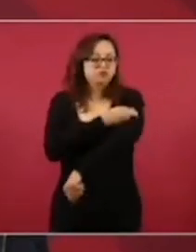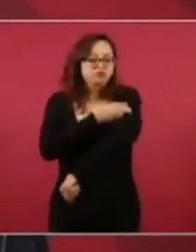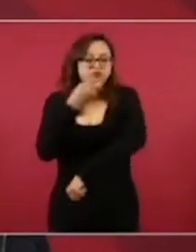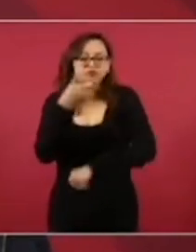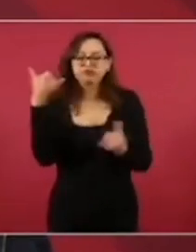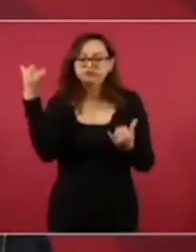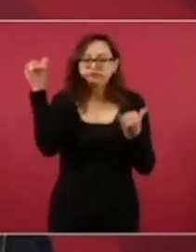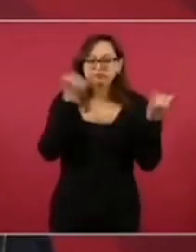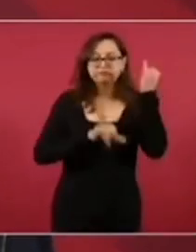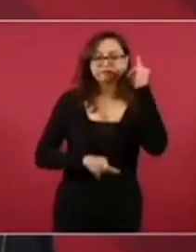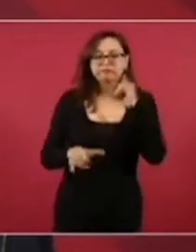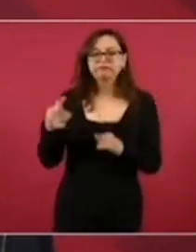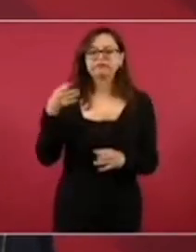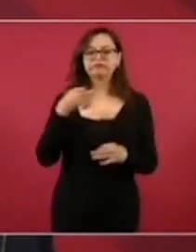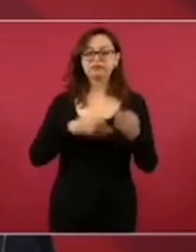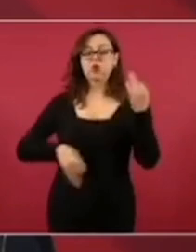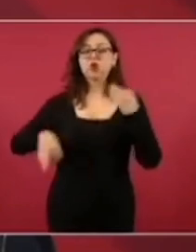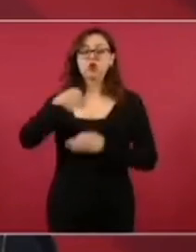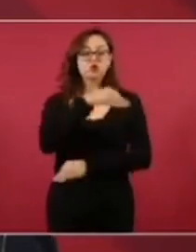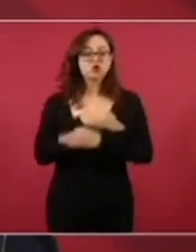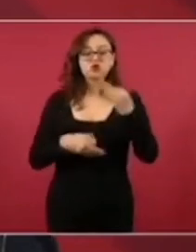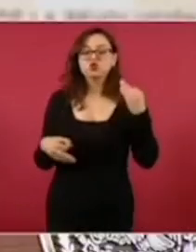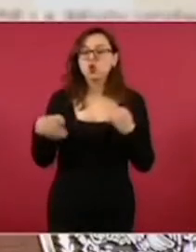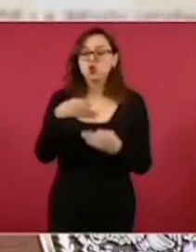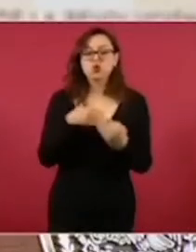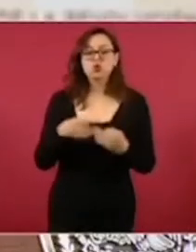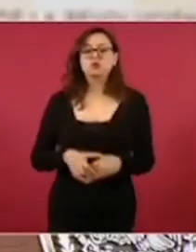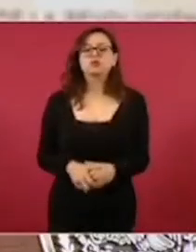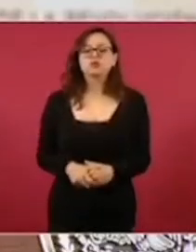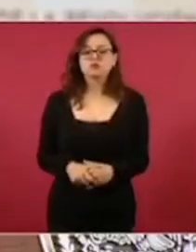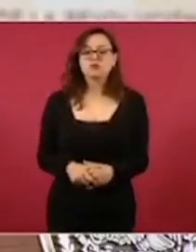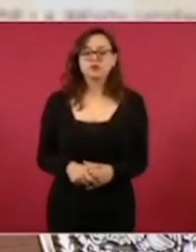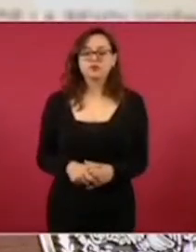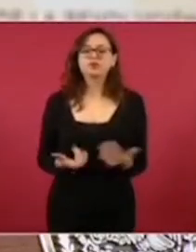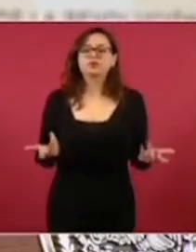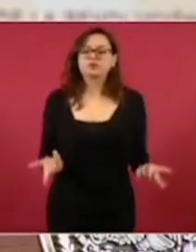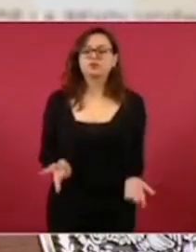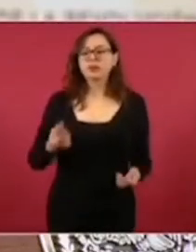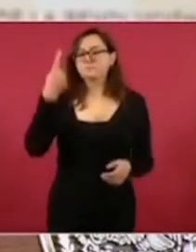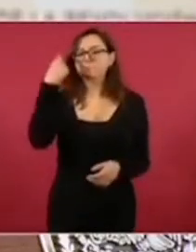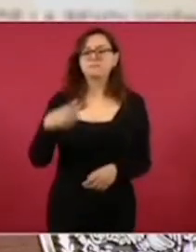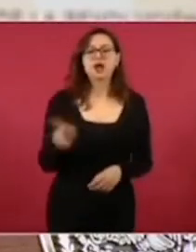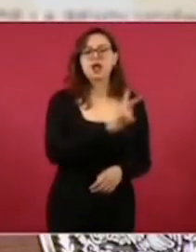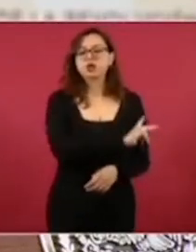los enfermos, los pacientes y de manera universal